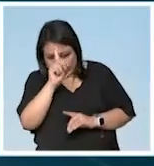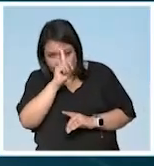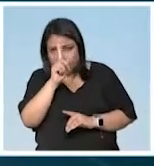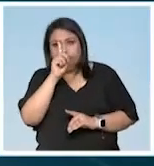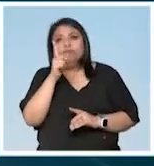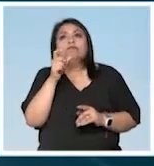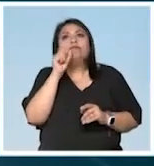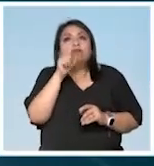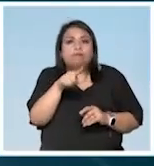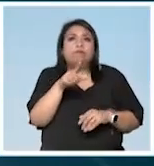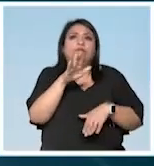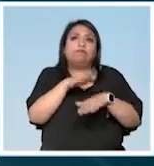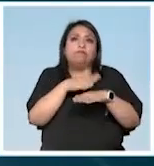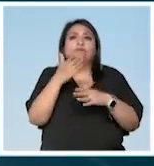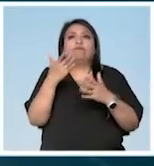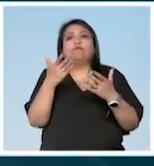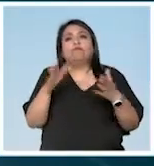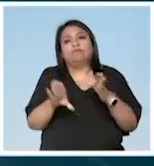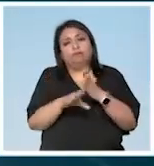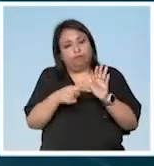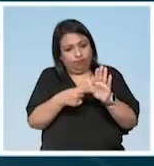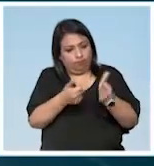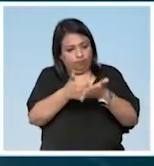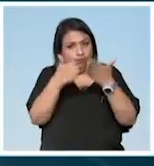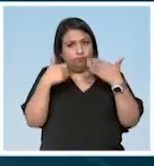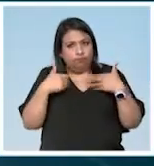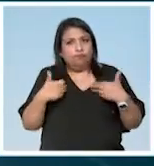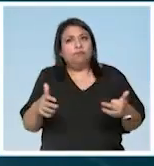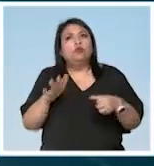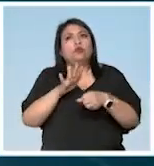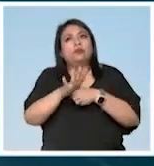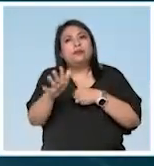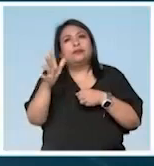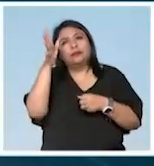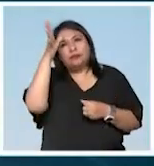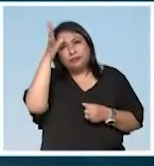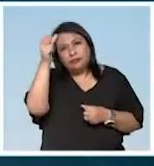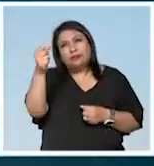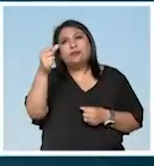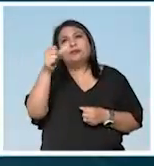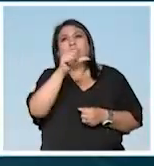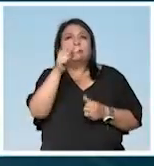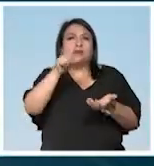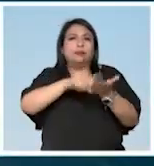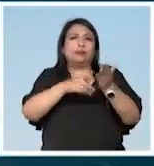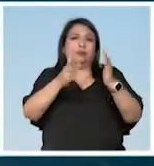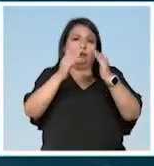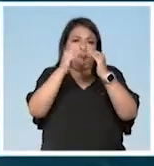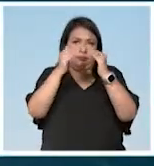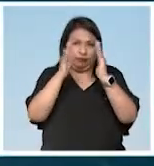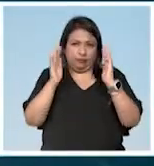darle mayores elementos para comprender cuáles son los conceptos que generan a la casa.